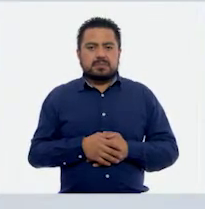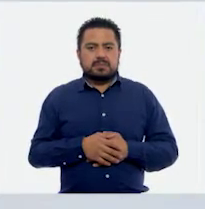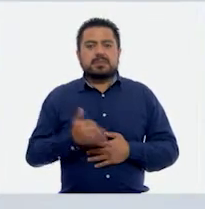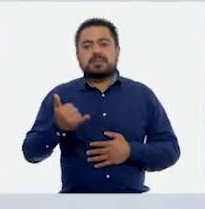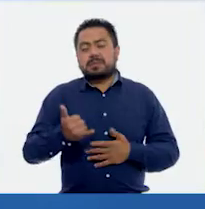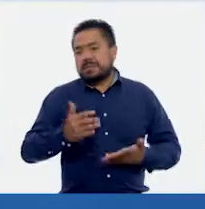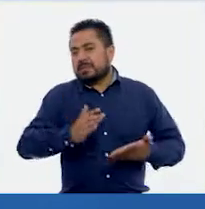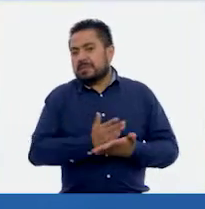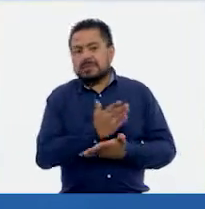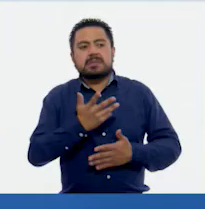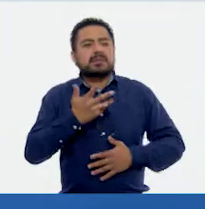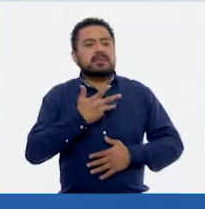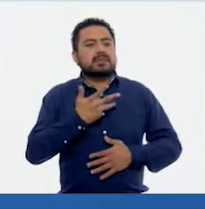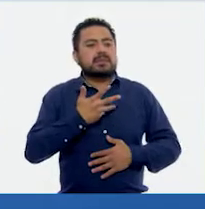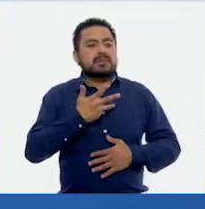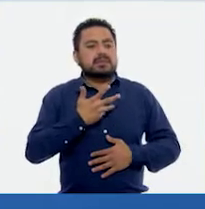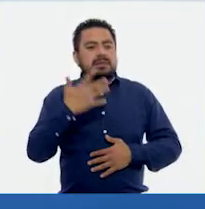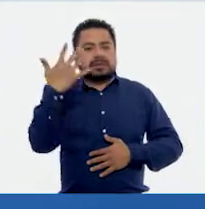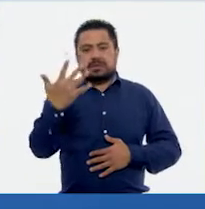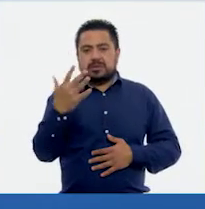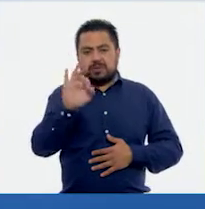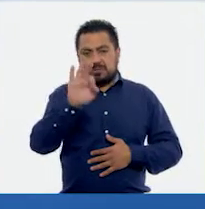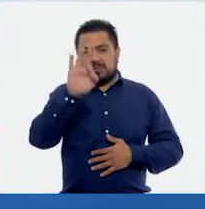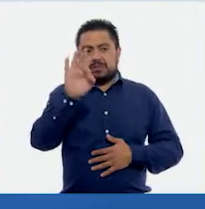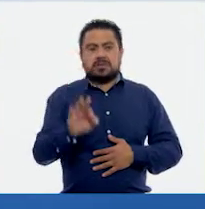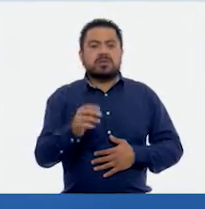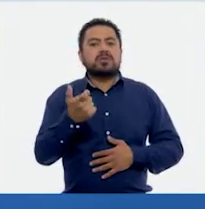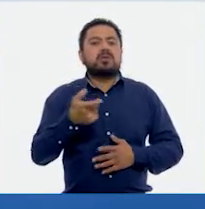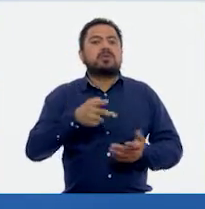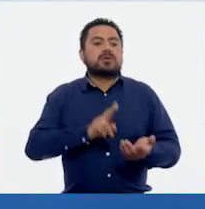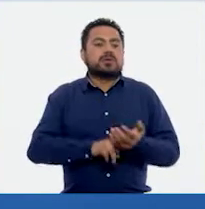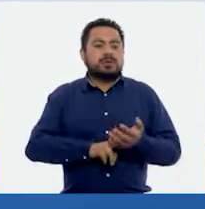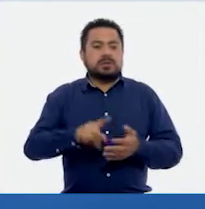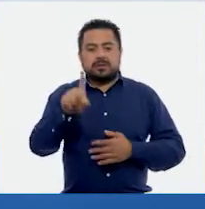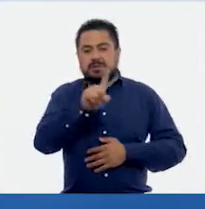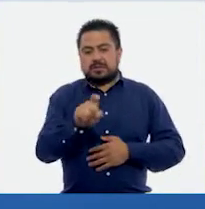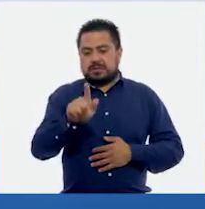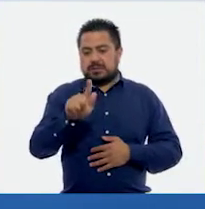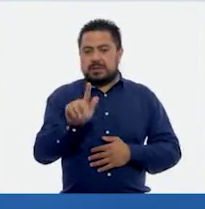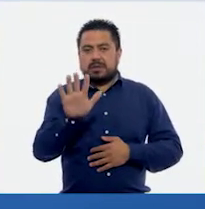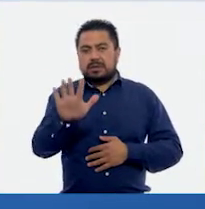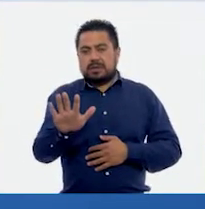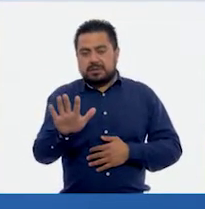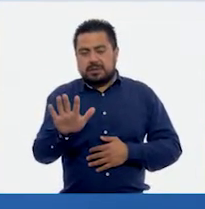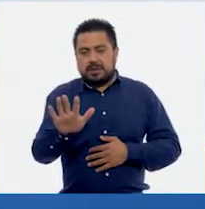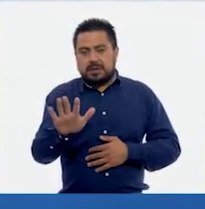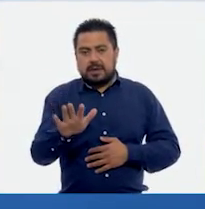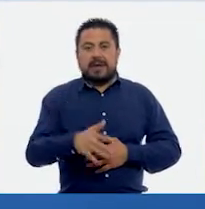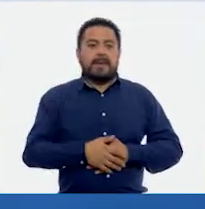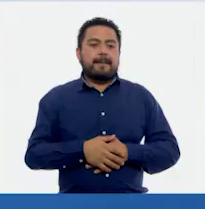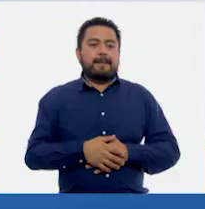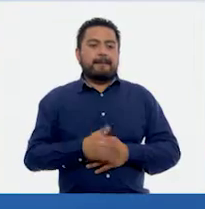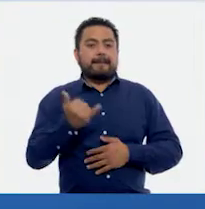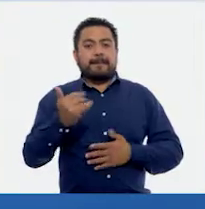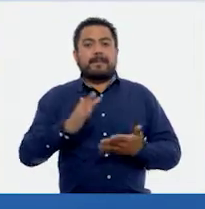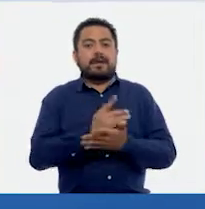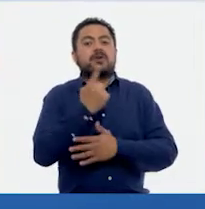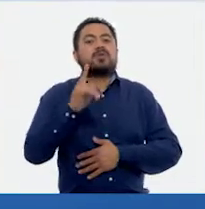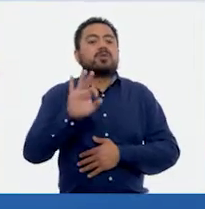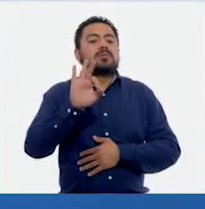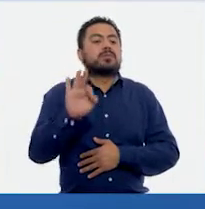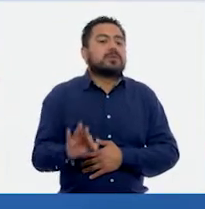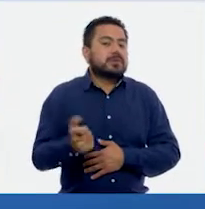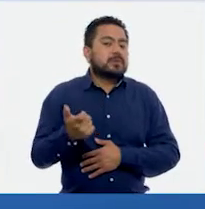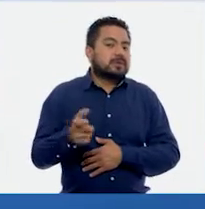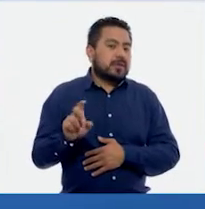Y tenemos el 5%. 5%, que es 175. Y el 1%, que